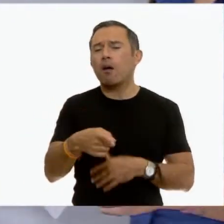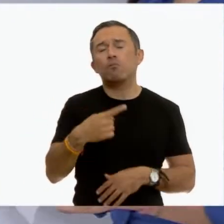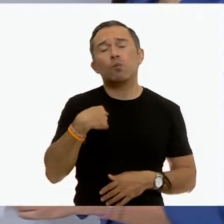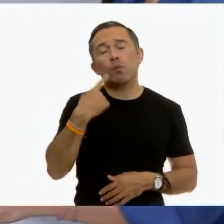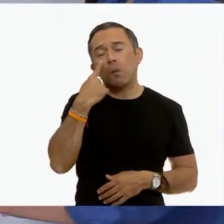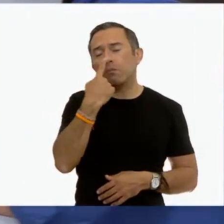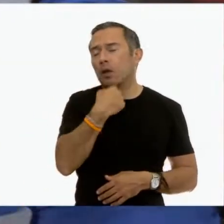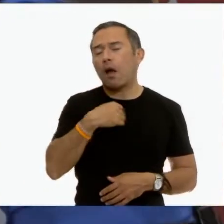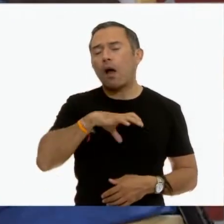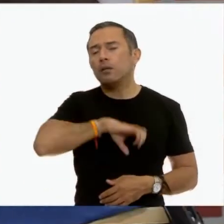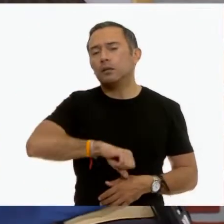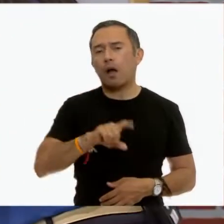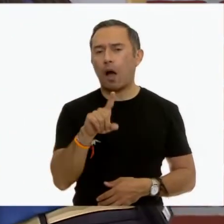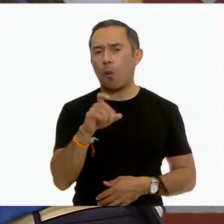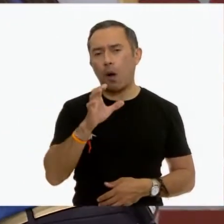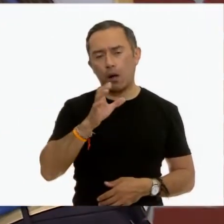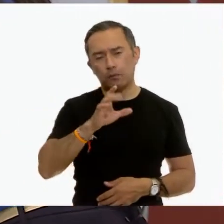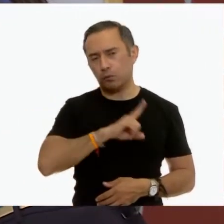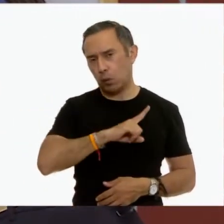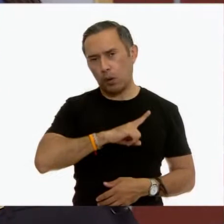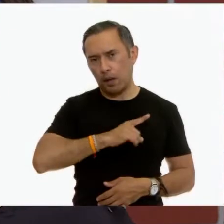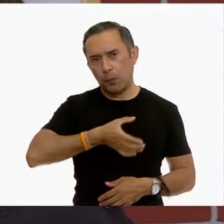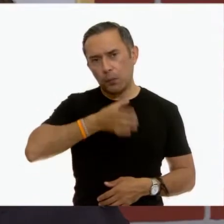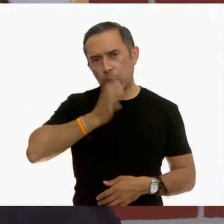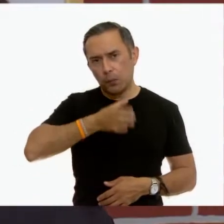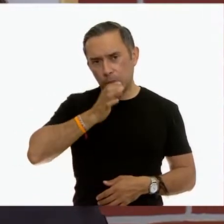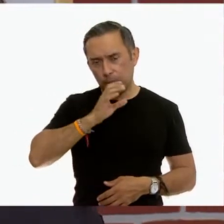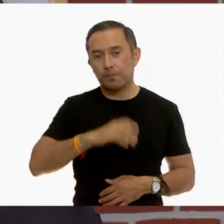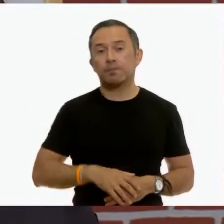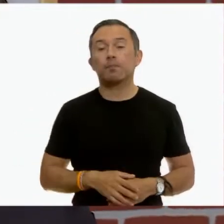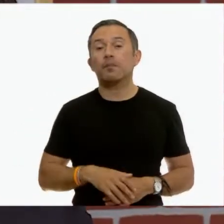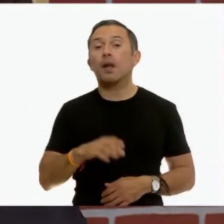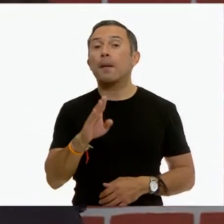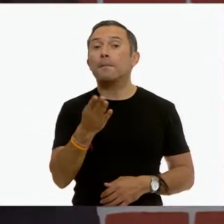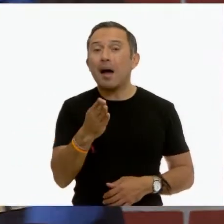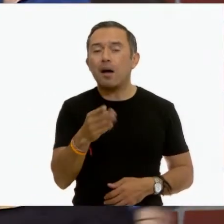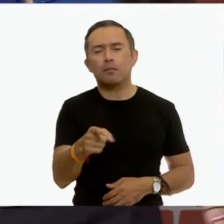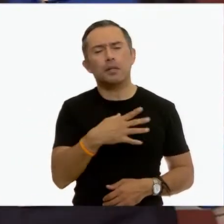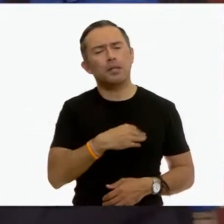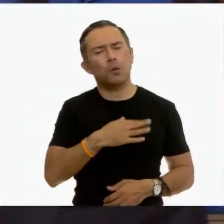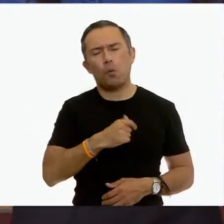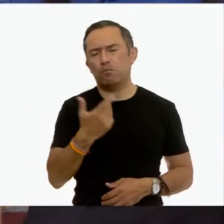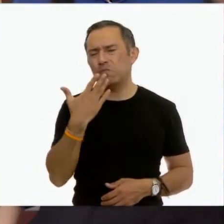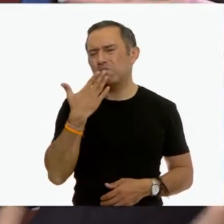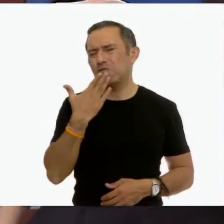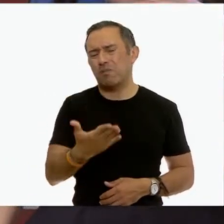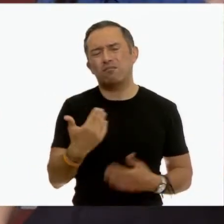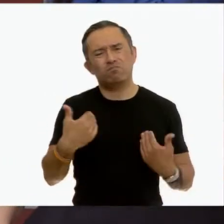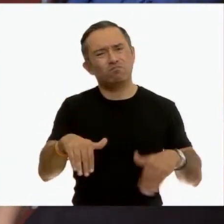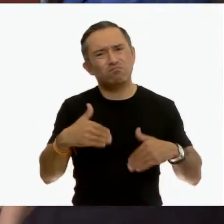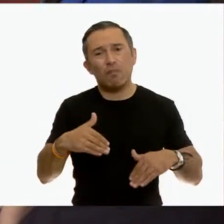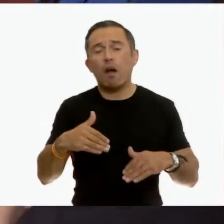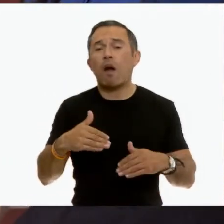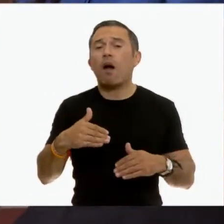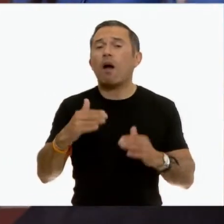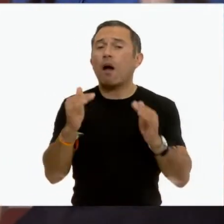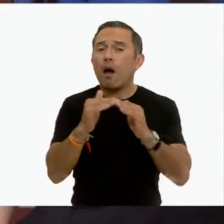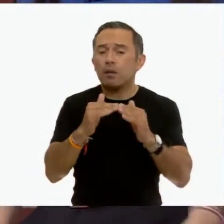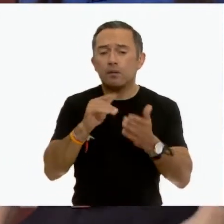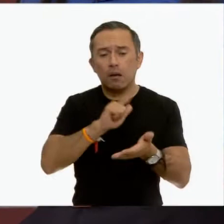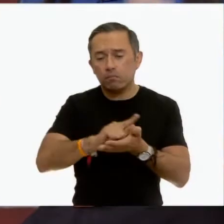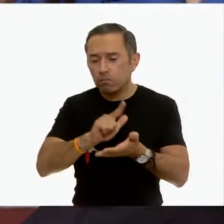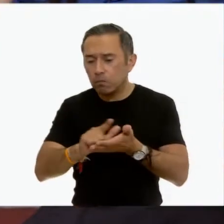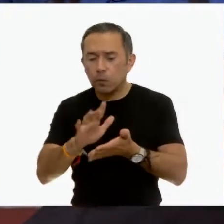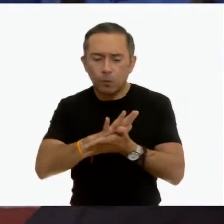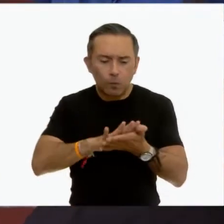Finalmente, podemos decir de Brian que es un excelente hijo, pues ayuda además a las actividades domésticas